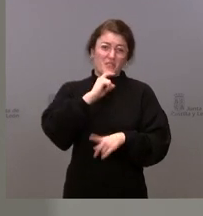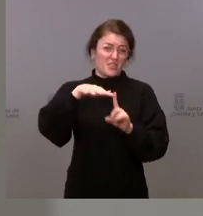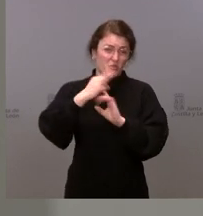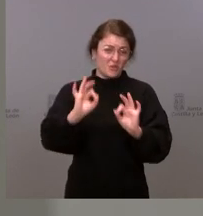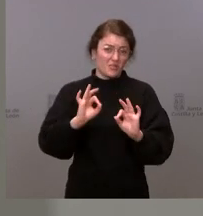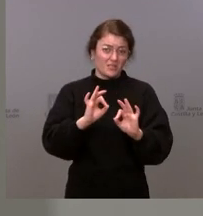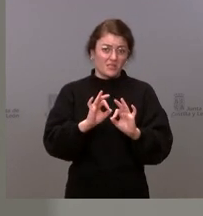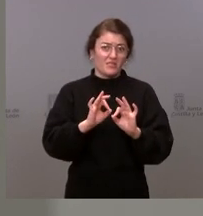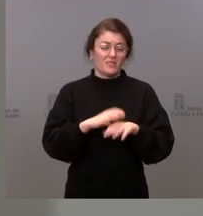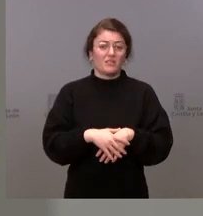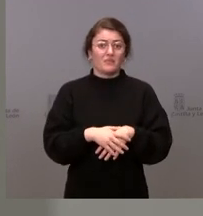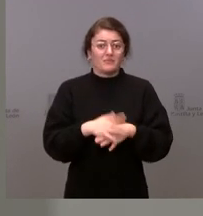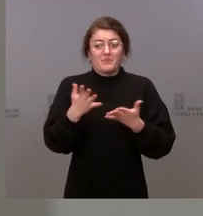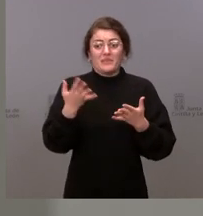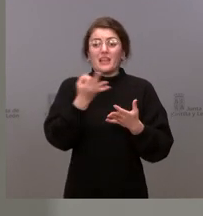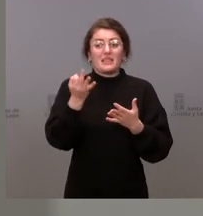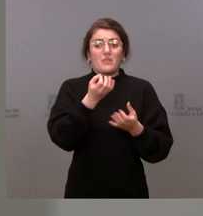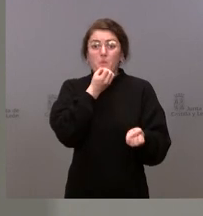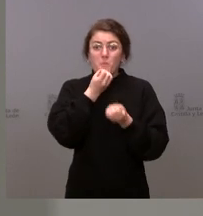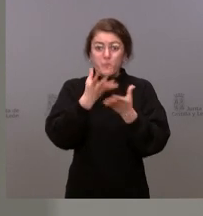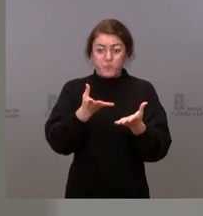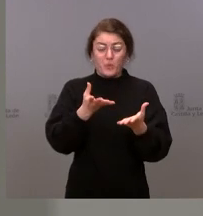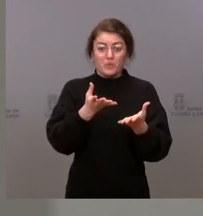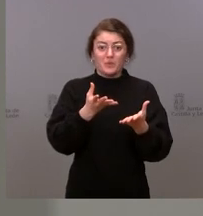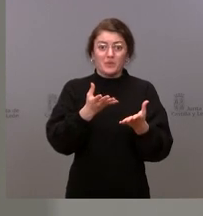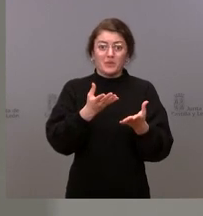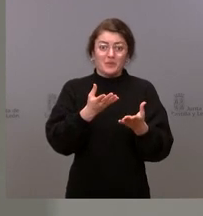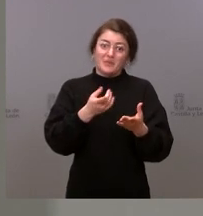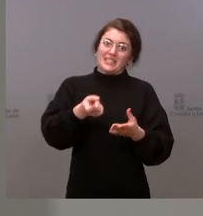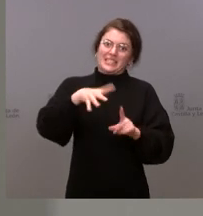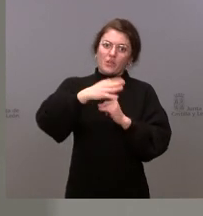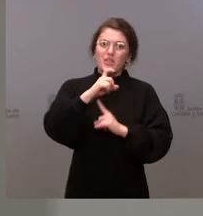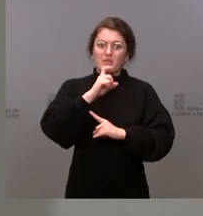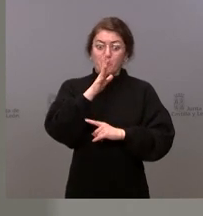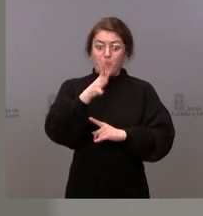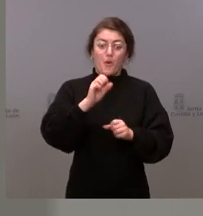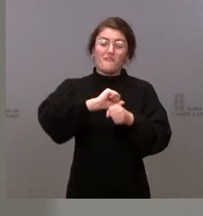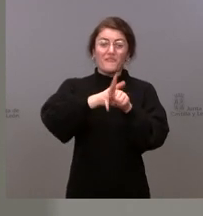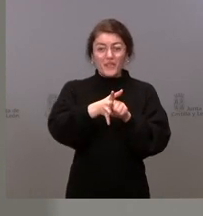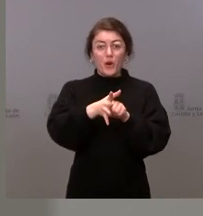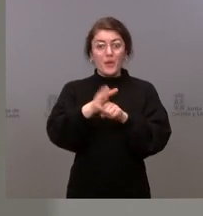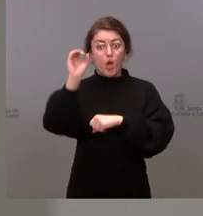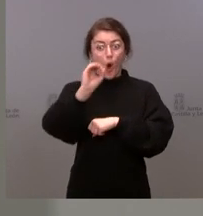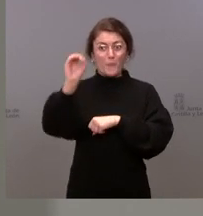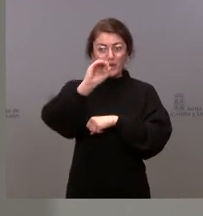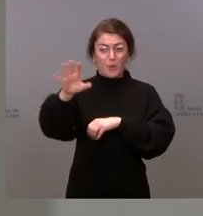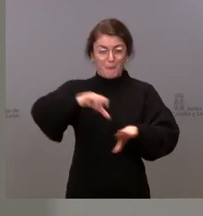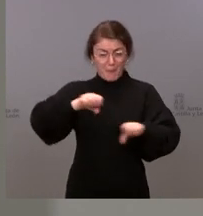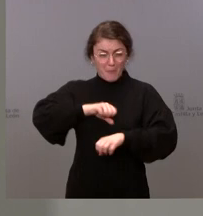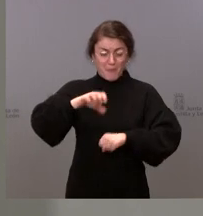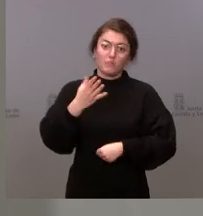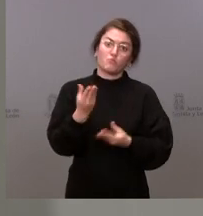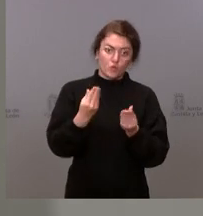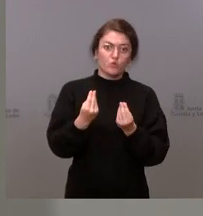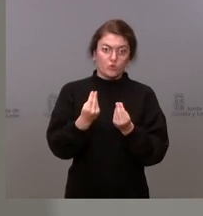decir eso a la gente porque la variante es muy, muy, muy transmisible, más transmisible de lo que hemos visto hasta ahora. De eso estamos seguros, aunque insisto,